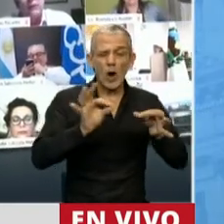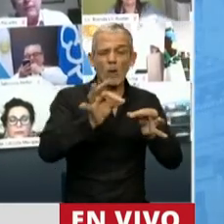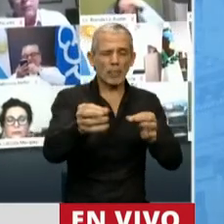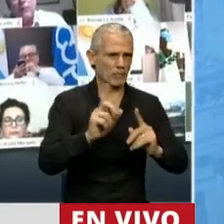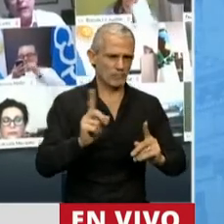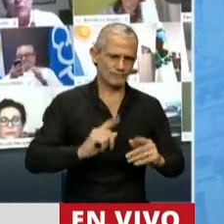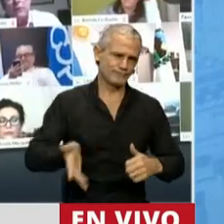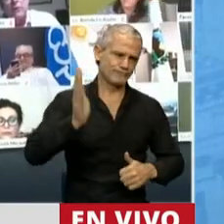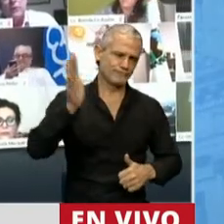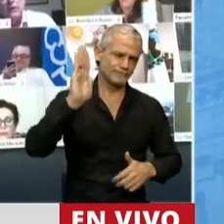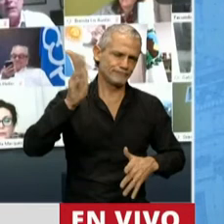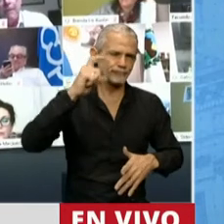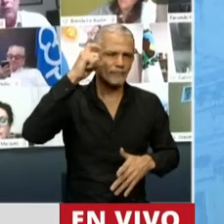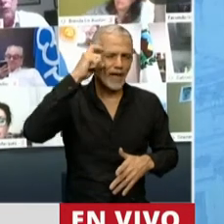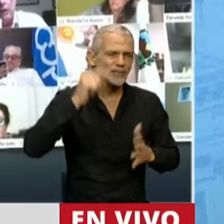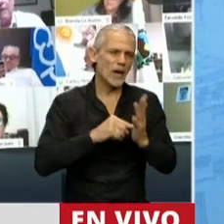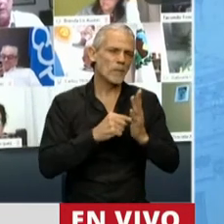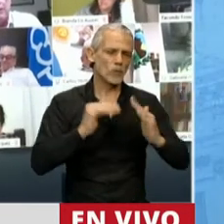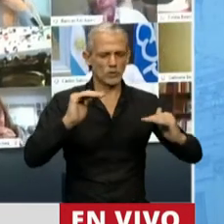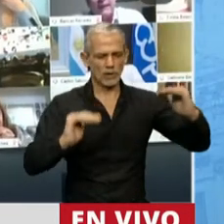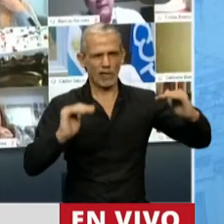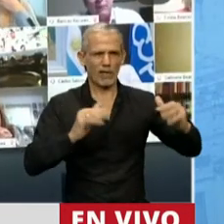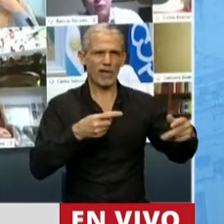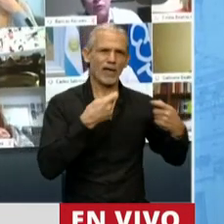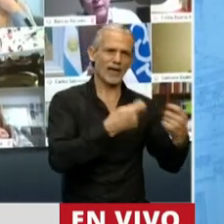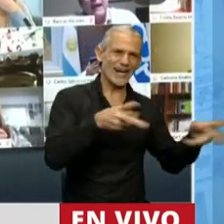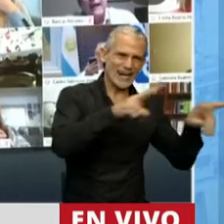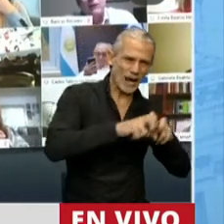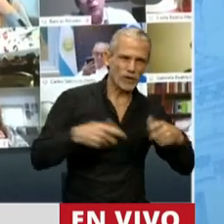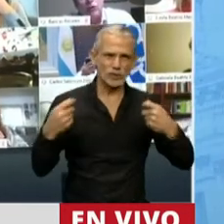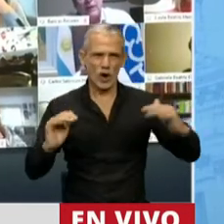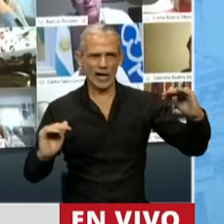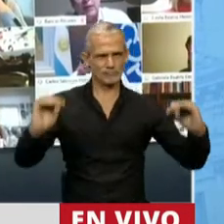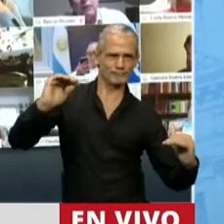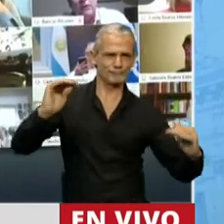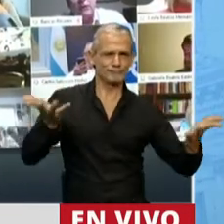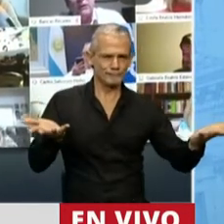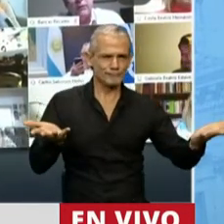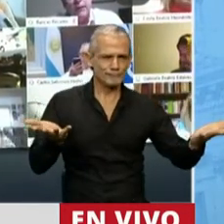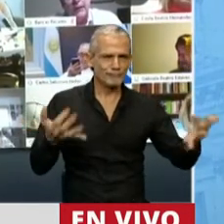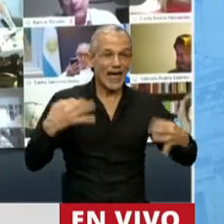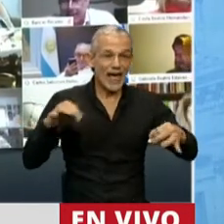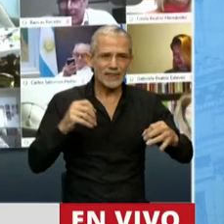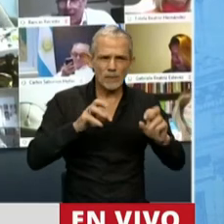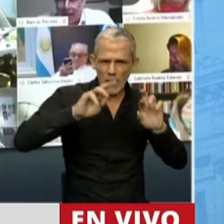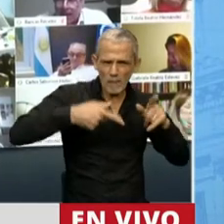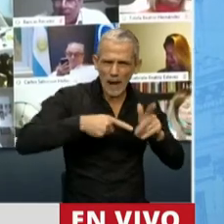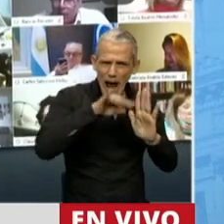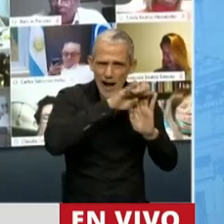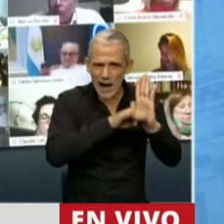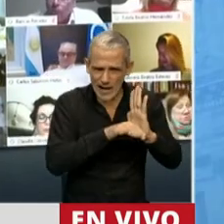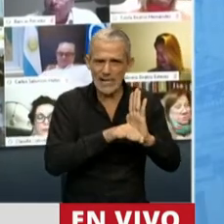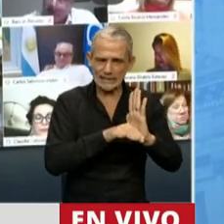Diez puntos de déficit fiscal que tenemos nos obliga a todos a deponer cuestiones individuales. Habrá que construir un plan, presidente,